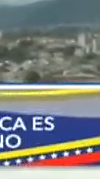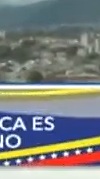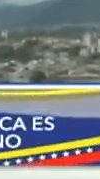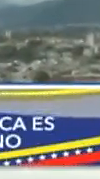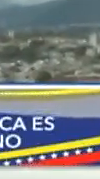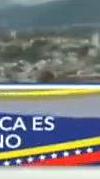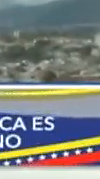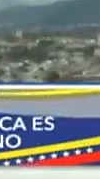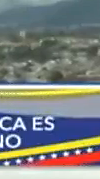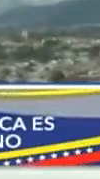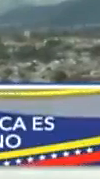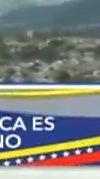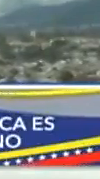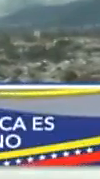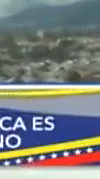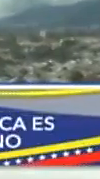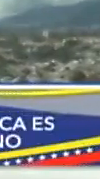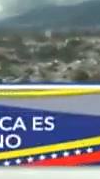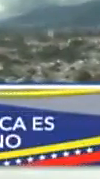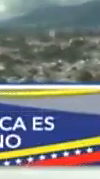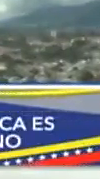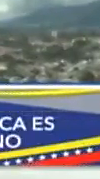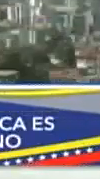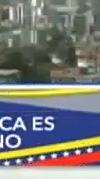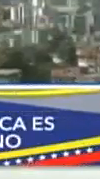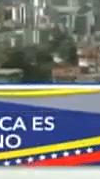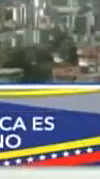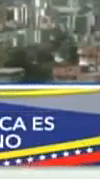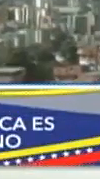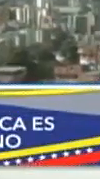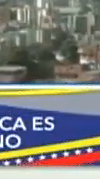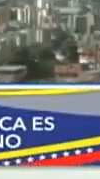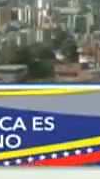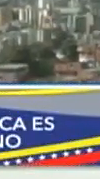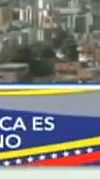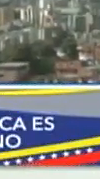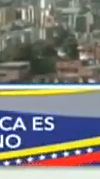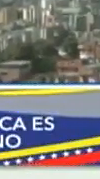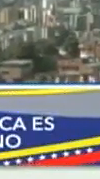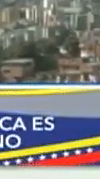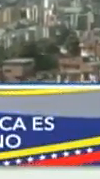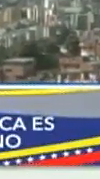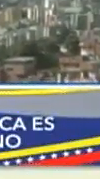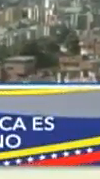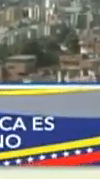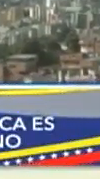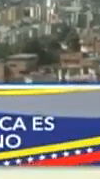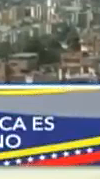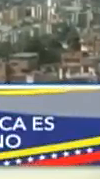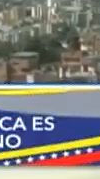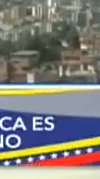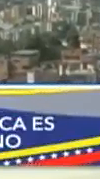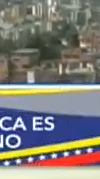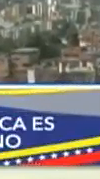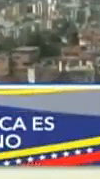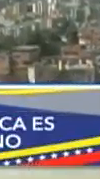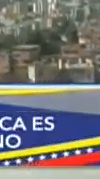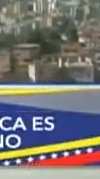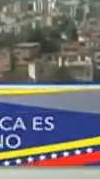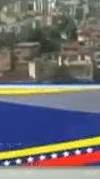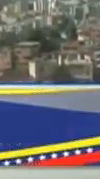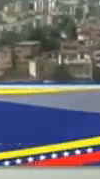joven diputado, se ha dedicado a apoyar a los productores y